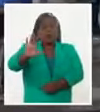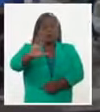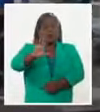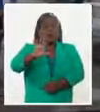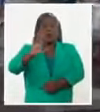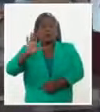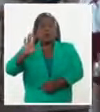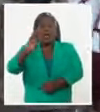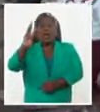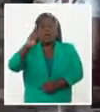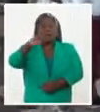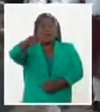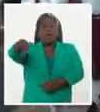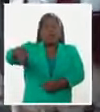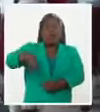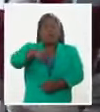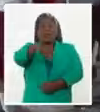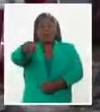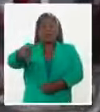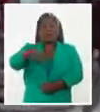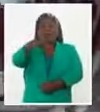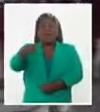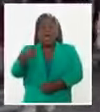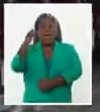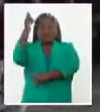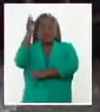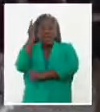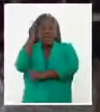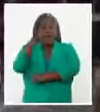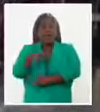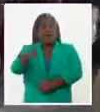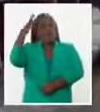la ceiba, los buenos deseos. ¡Felicidad de La Habana!